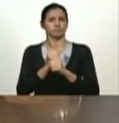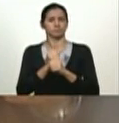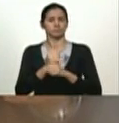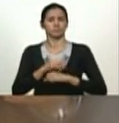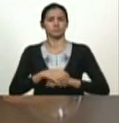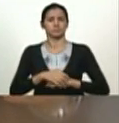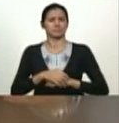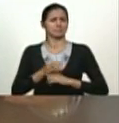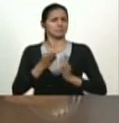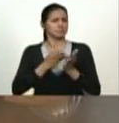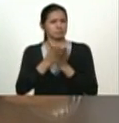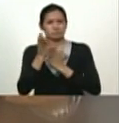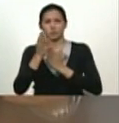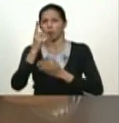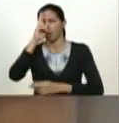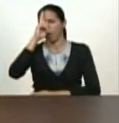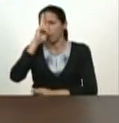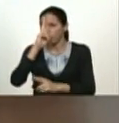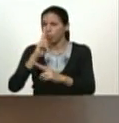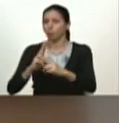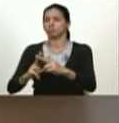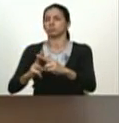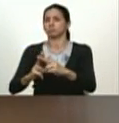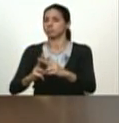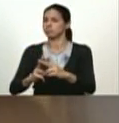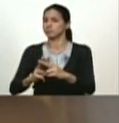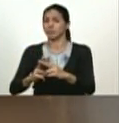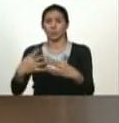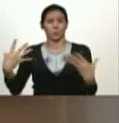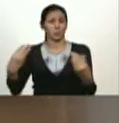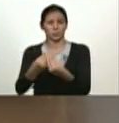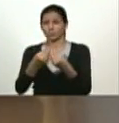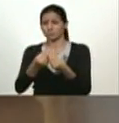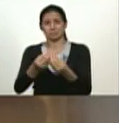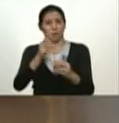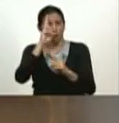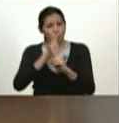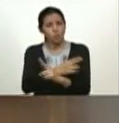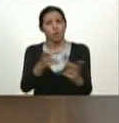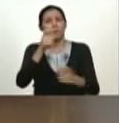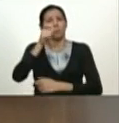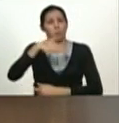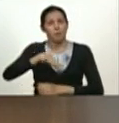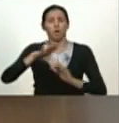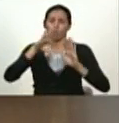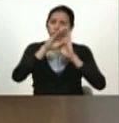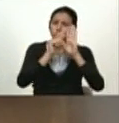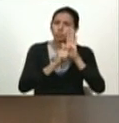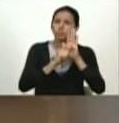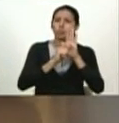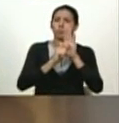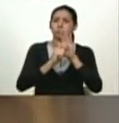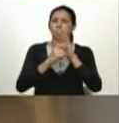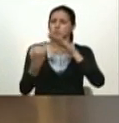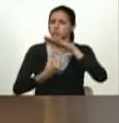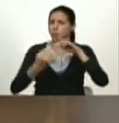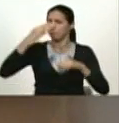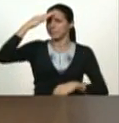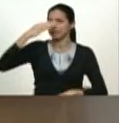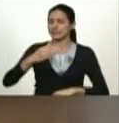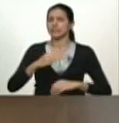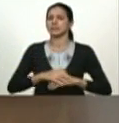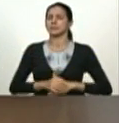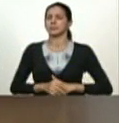de lealtad de honor con todo nuestro pueblo con la constitución con la fuerza armada que lo lo forjó